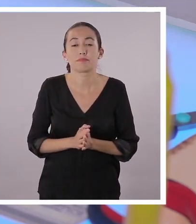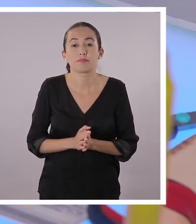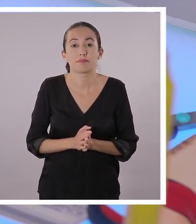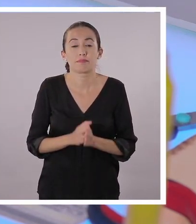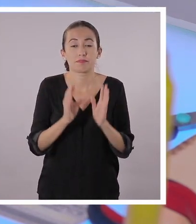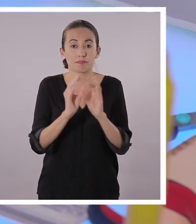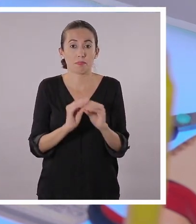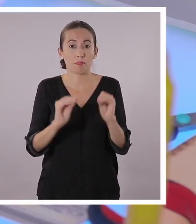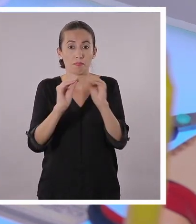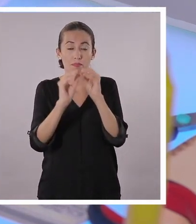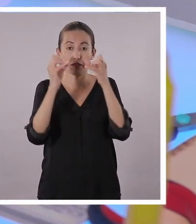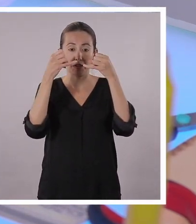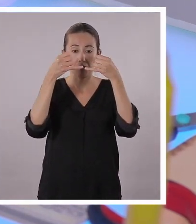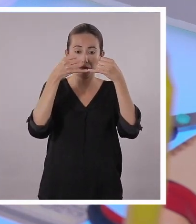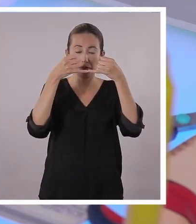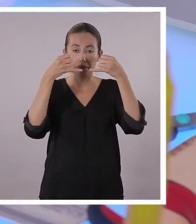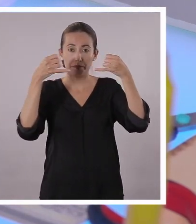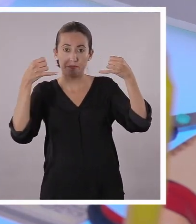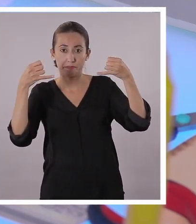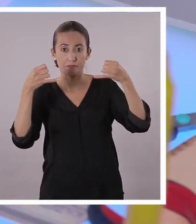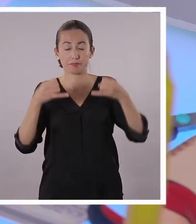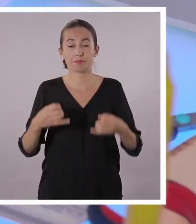Y trazamos una línea.